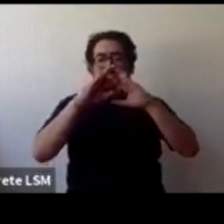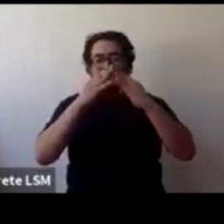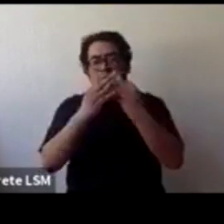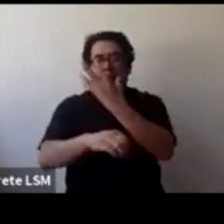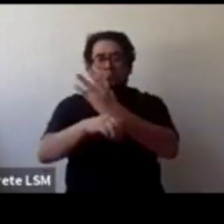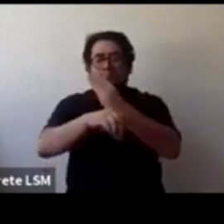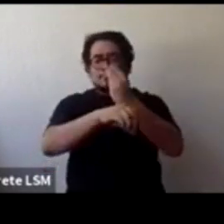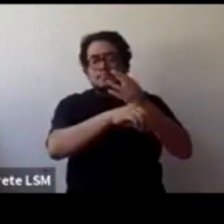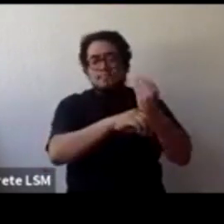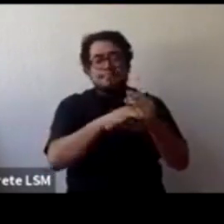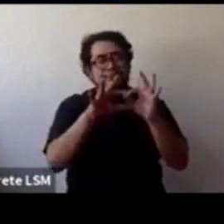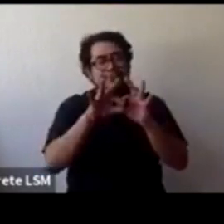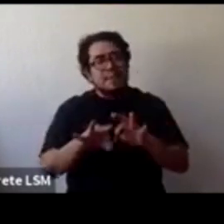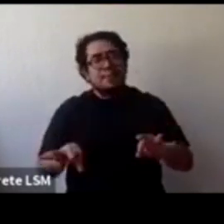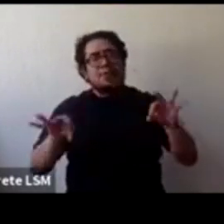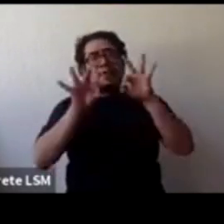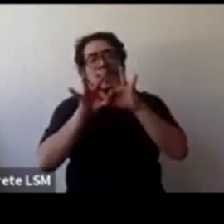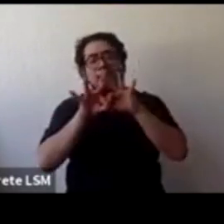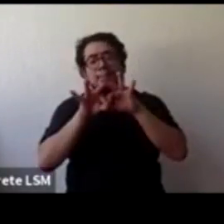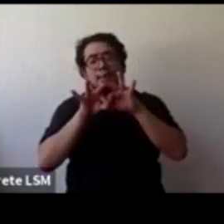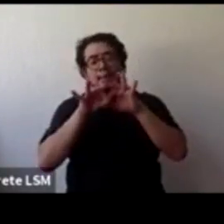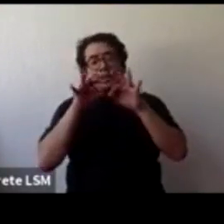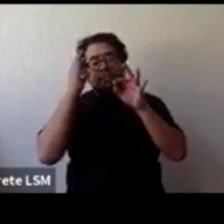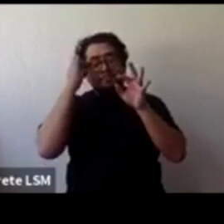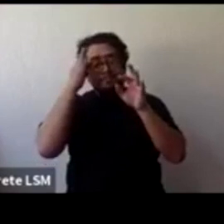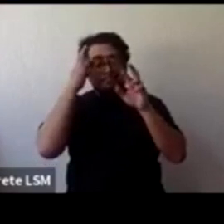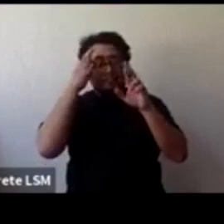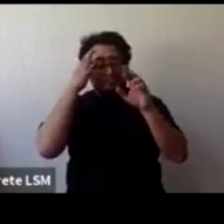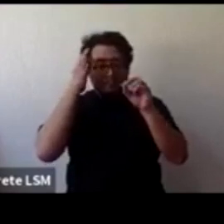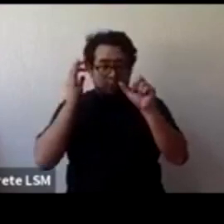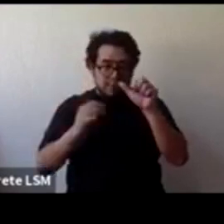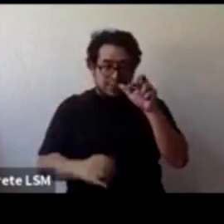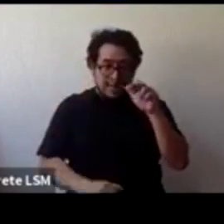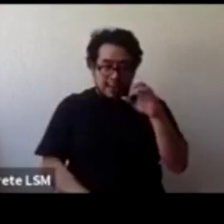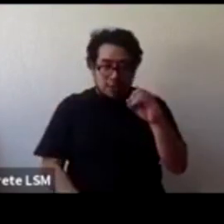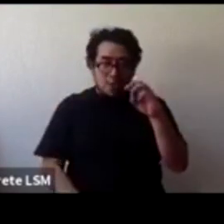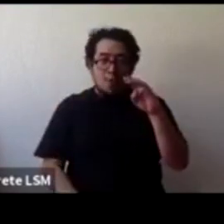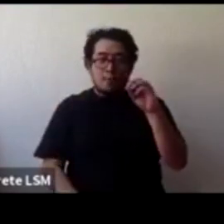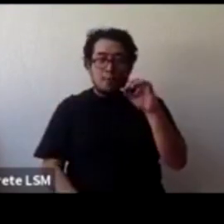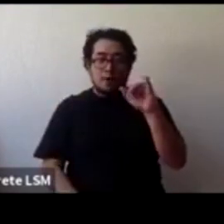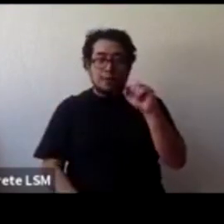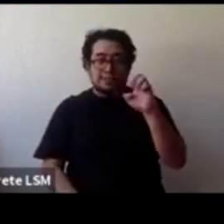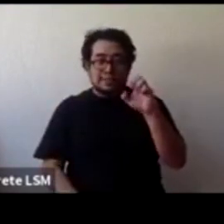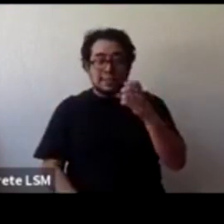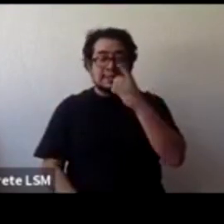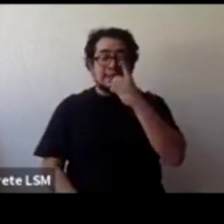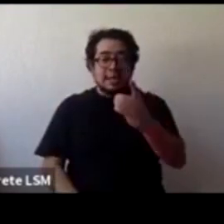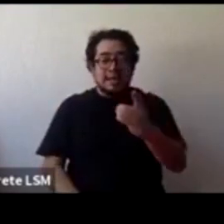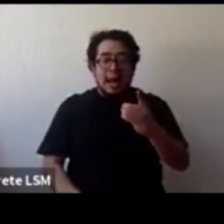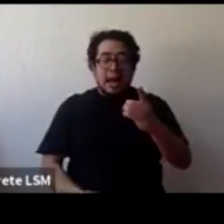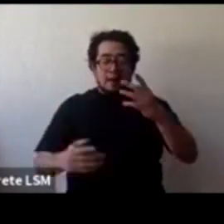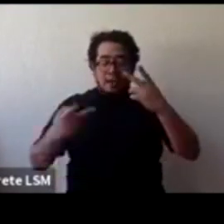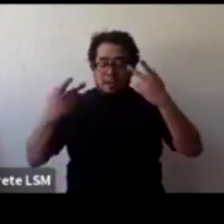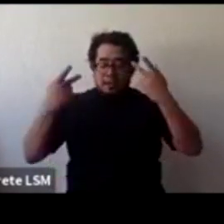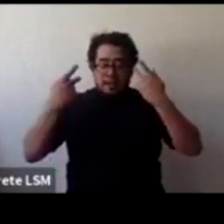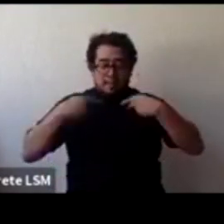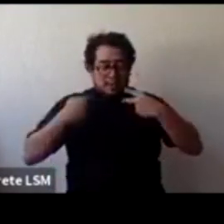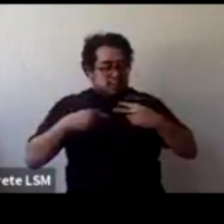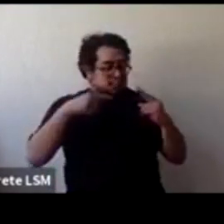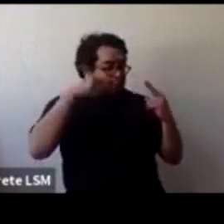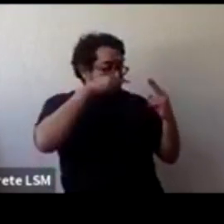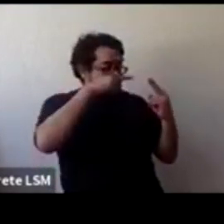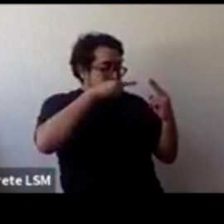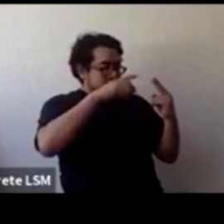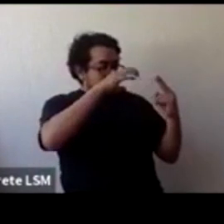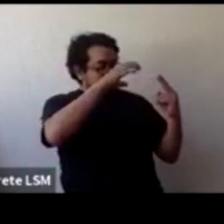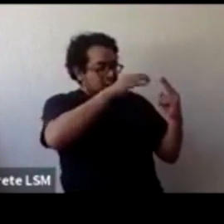notar que y tanto Rosario cuanto Moisés hablaron de esto los cuidadores los padres las madres tienen